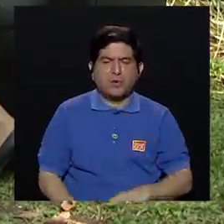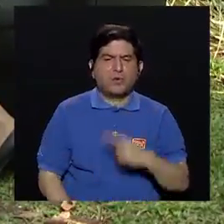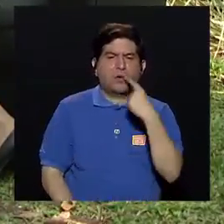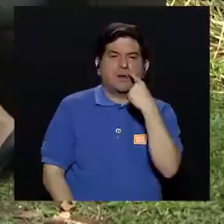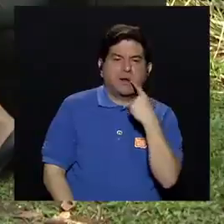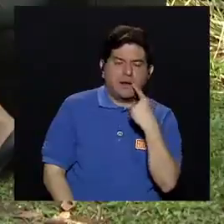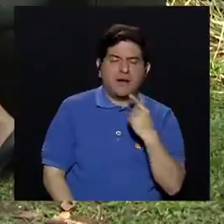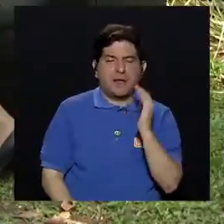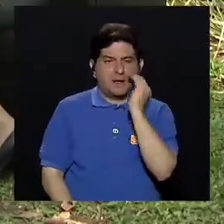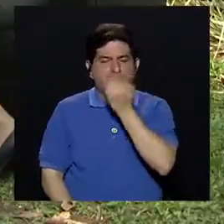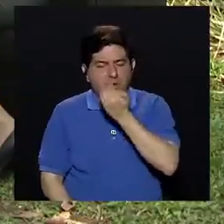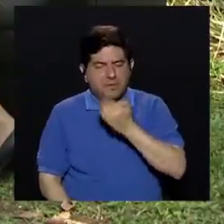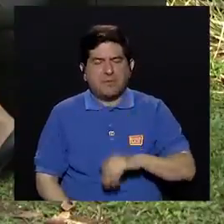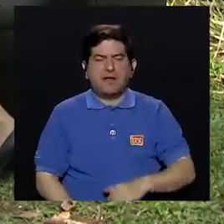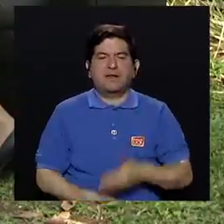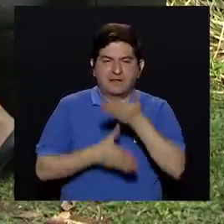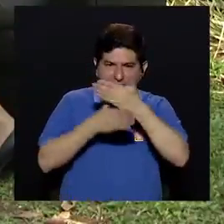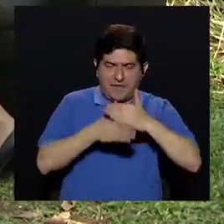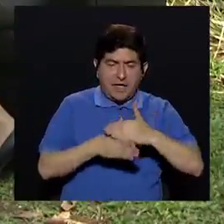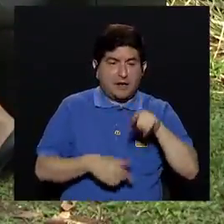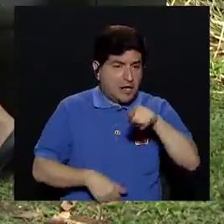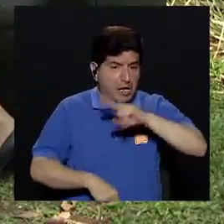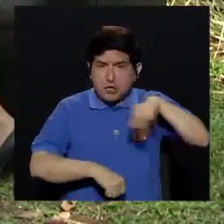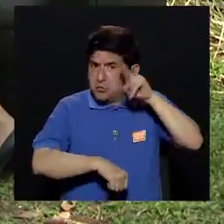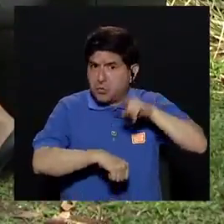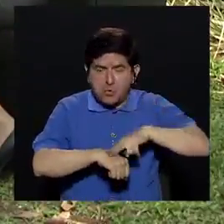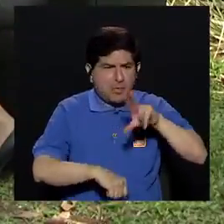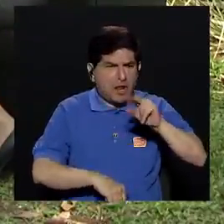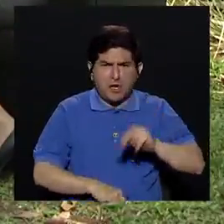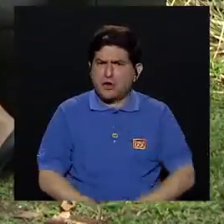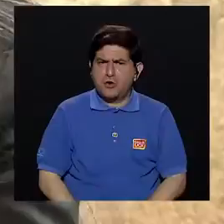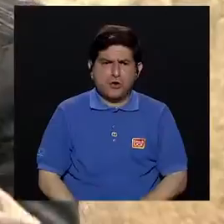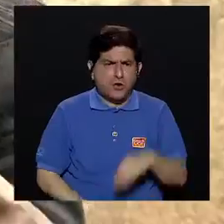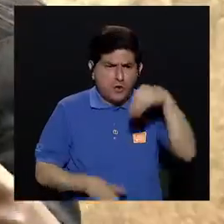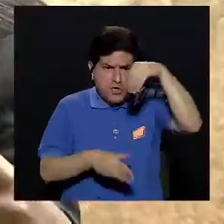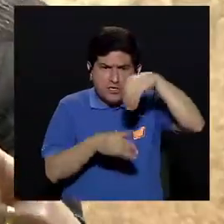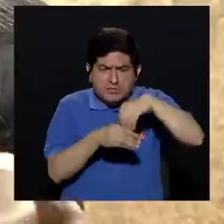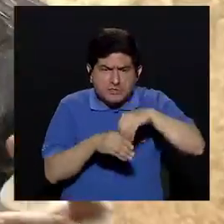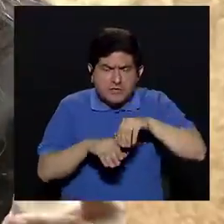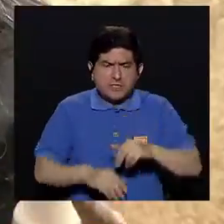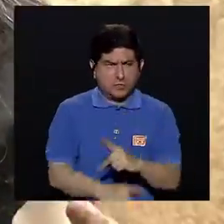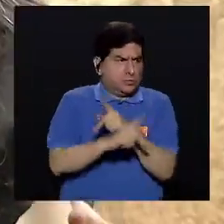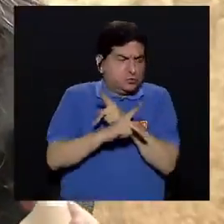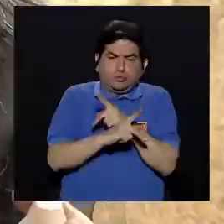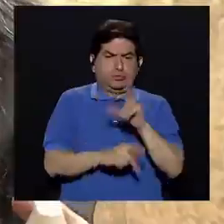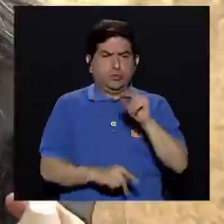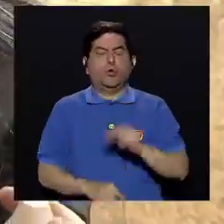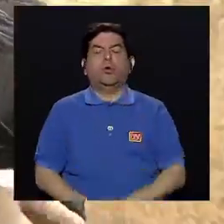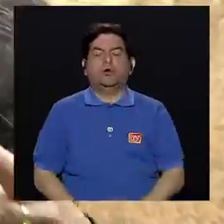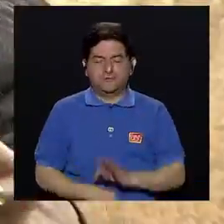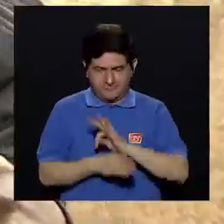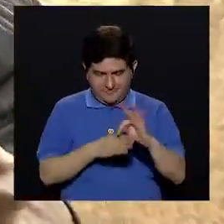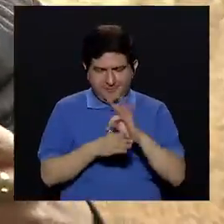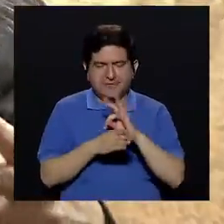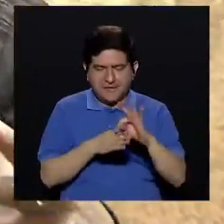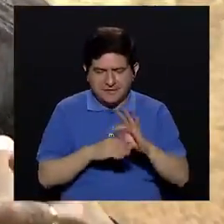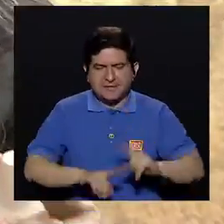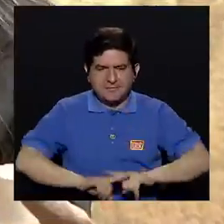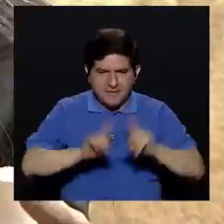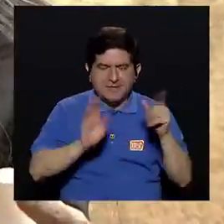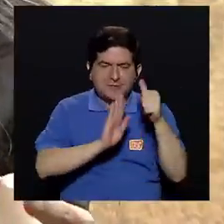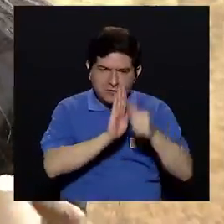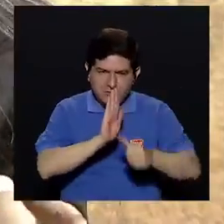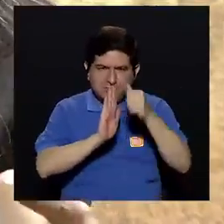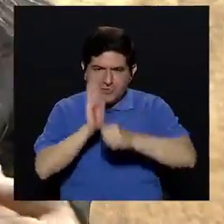son niños normales yo siempre digo que son niños normales que no hay que ponerlos en una cápsula sino si requieren un tratamiento de diferentes